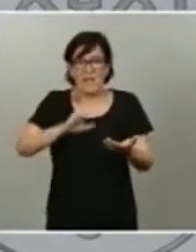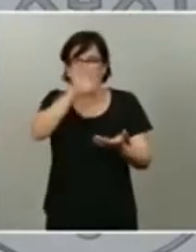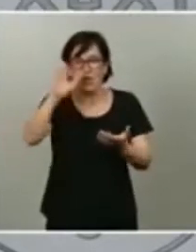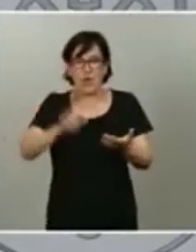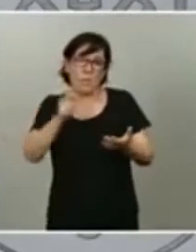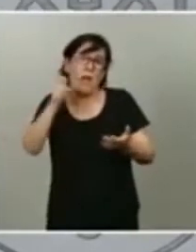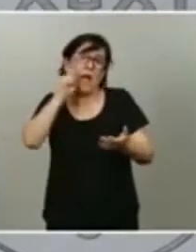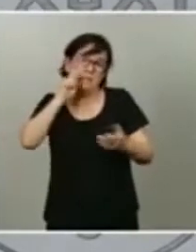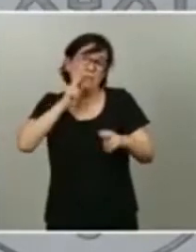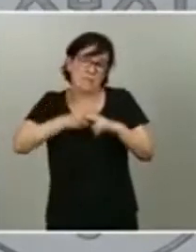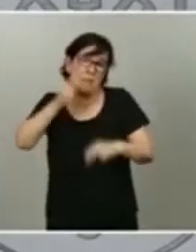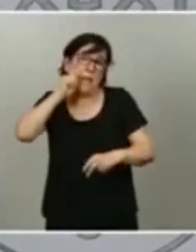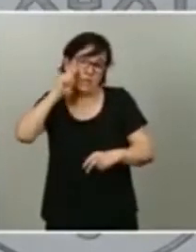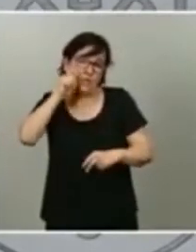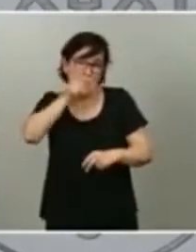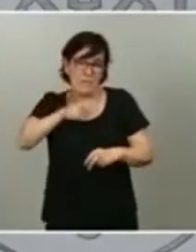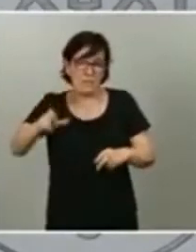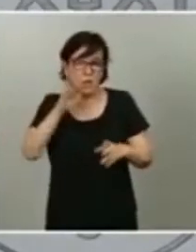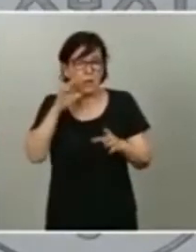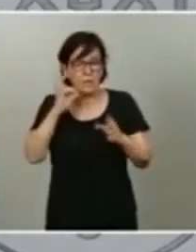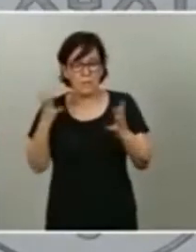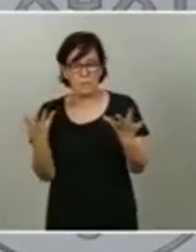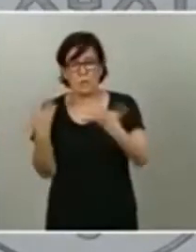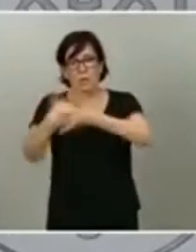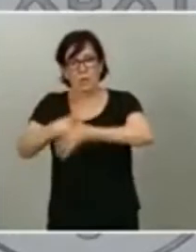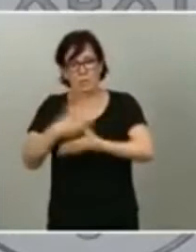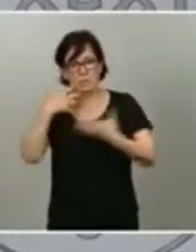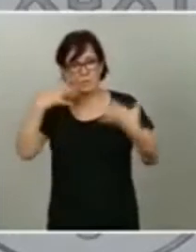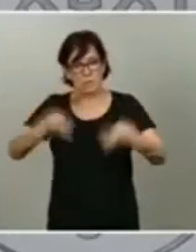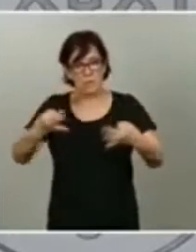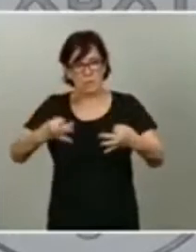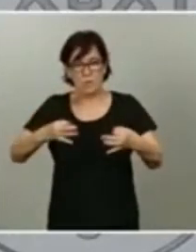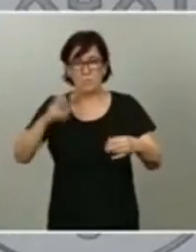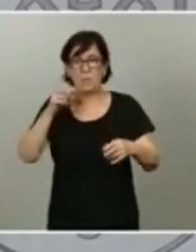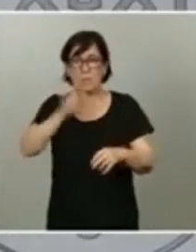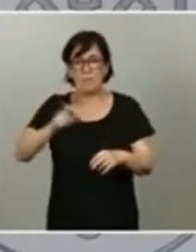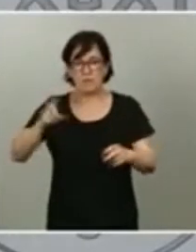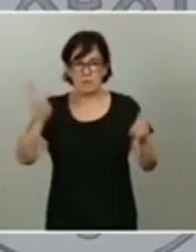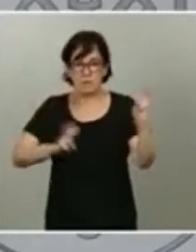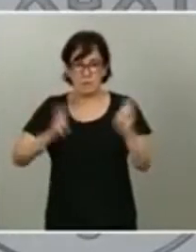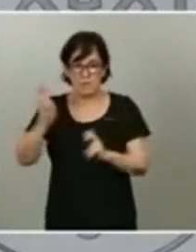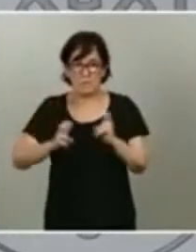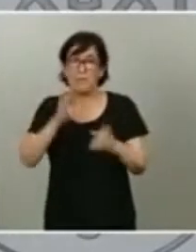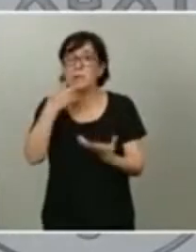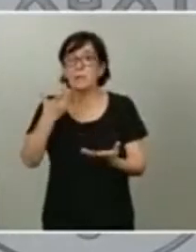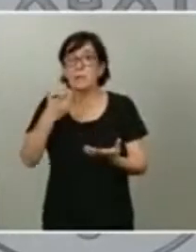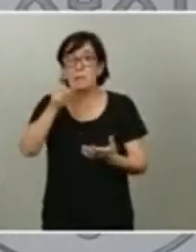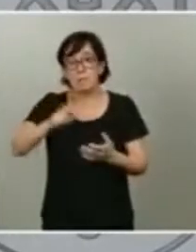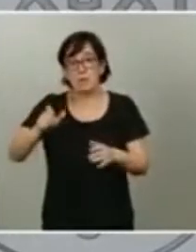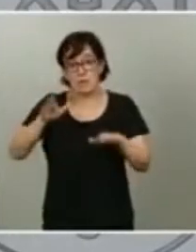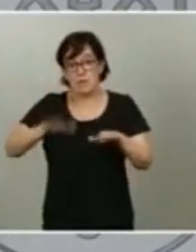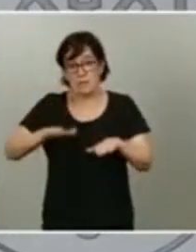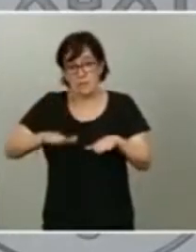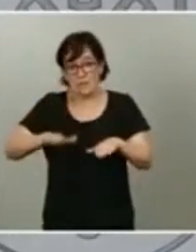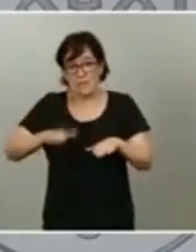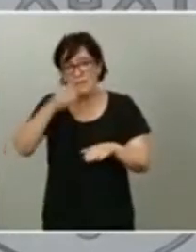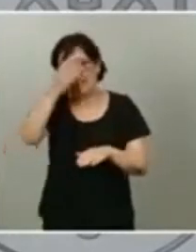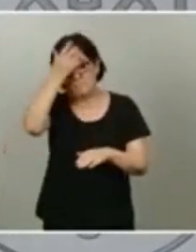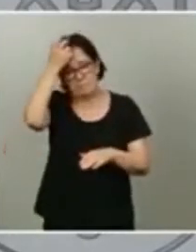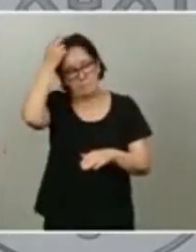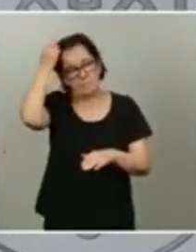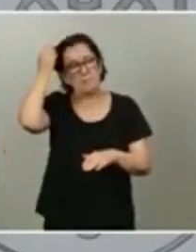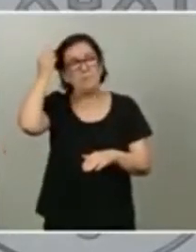conjugar con esa seguridad para las personas que llegan y también para las personas que están. Y esto significa que esos